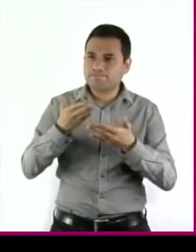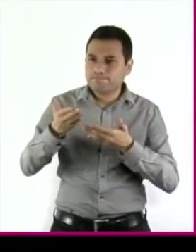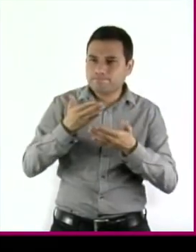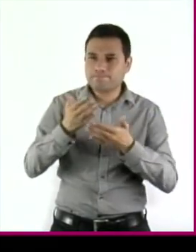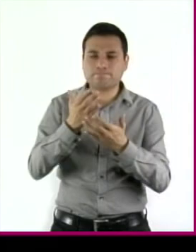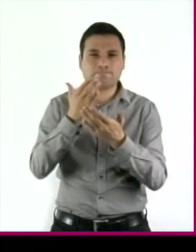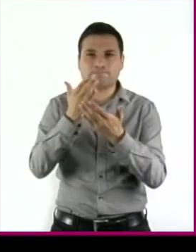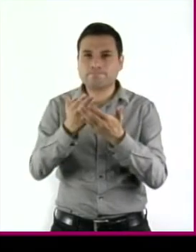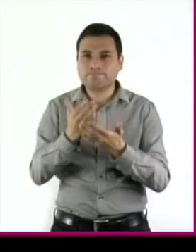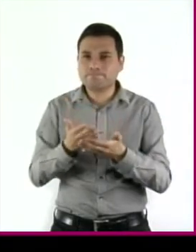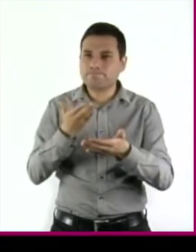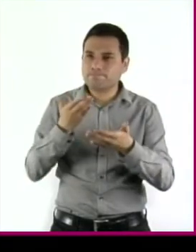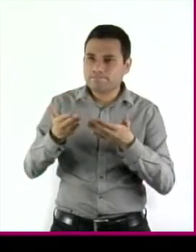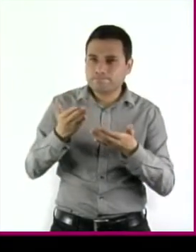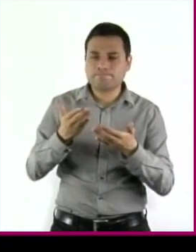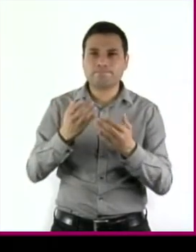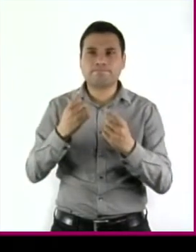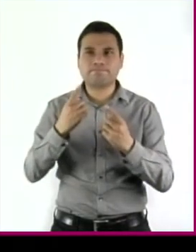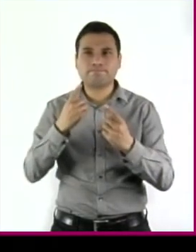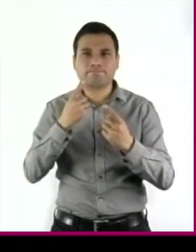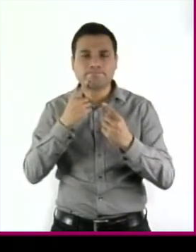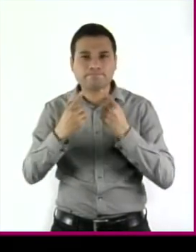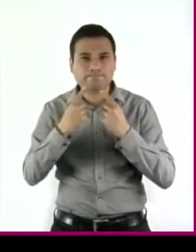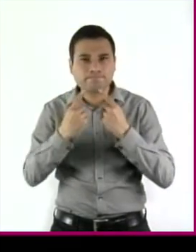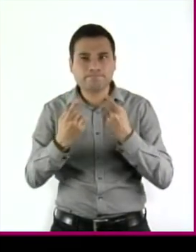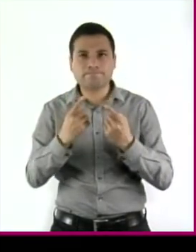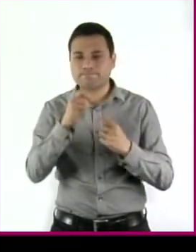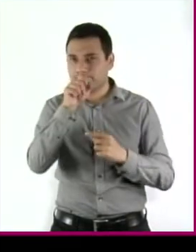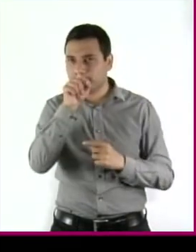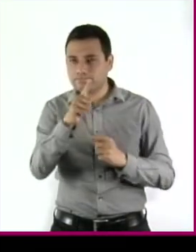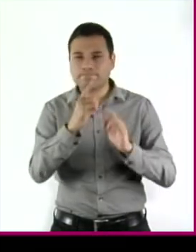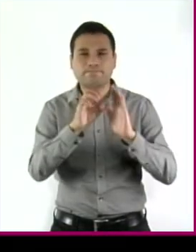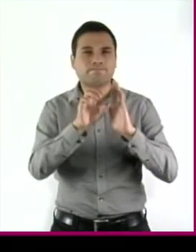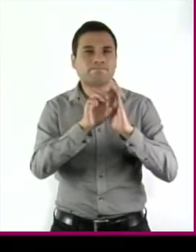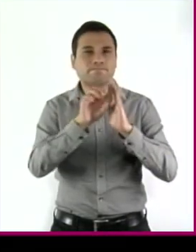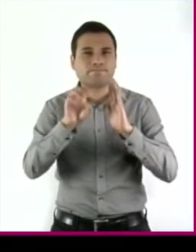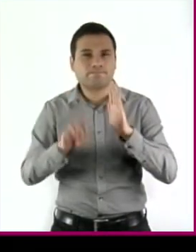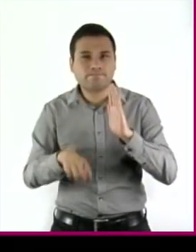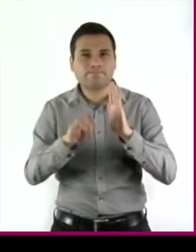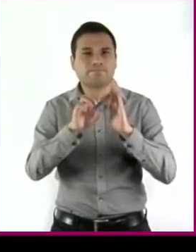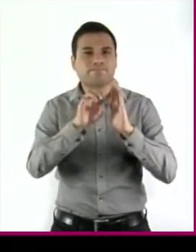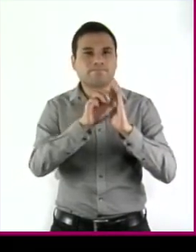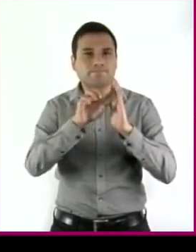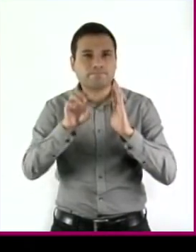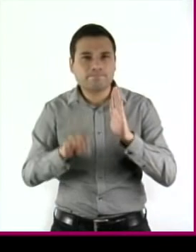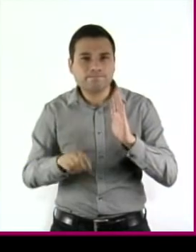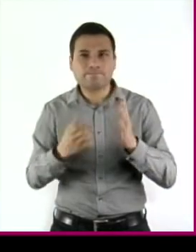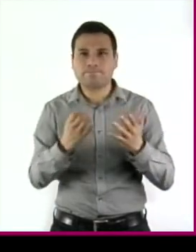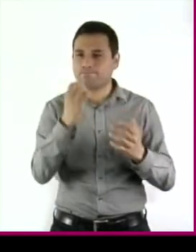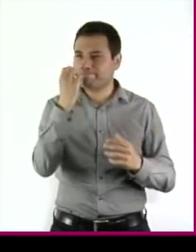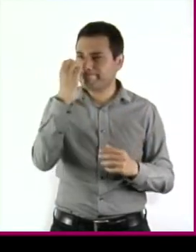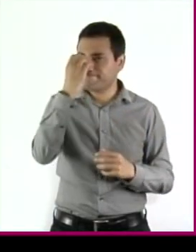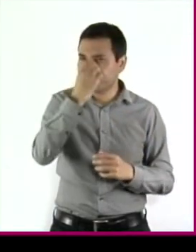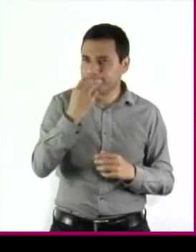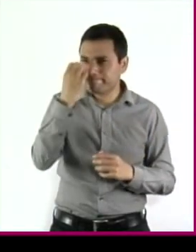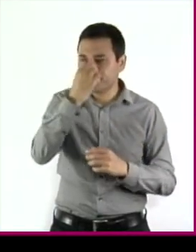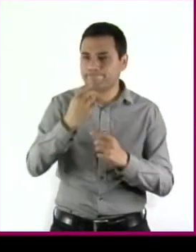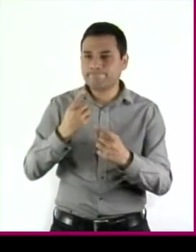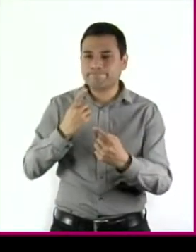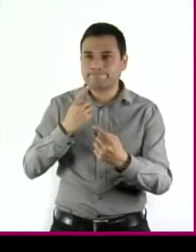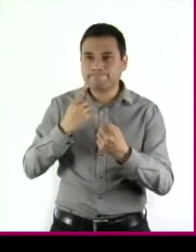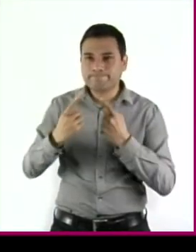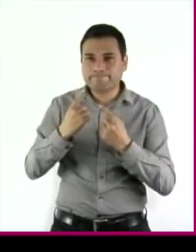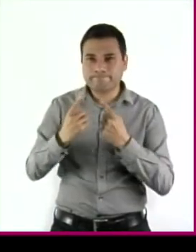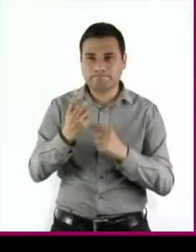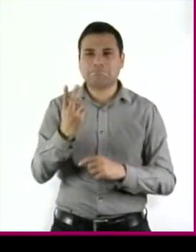el diálogo, la ejemplificación, el análisis. Y son capaces de